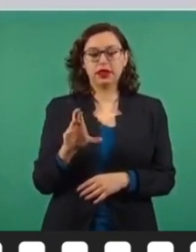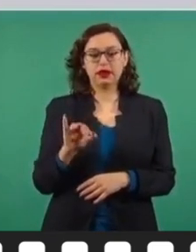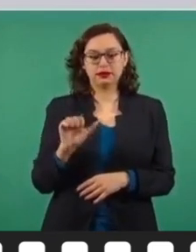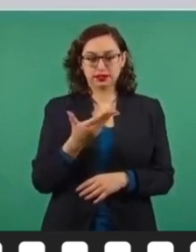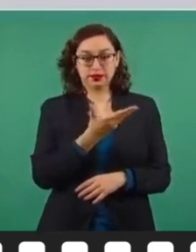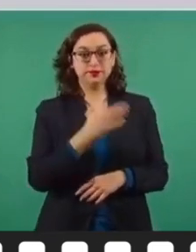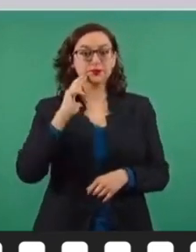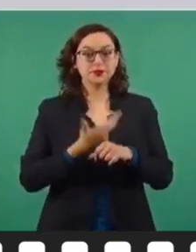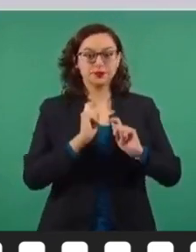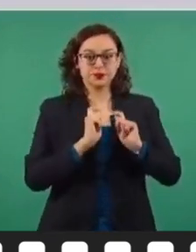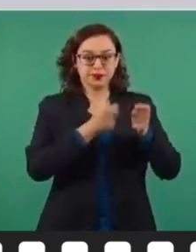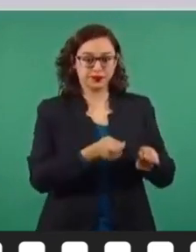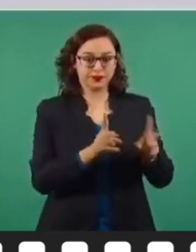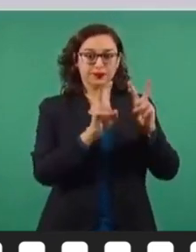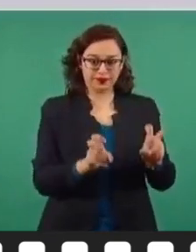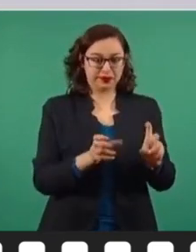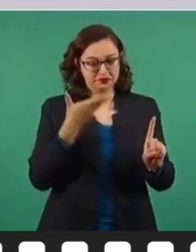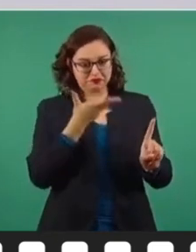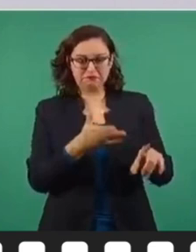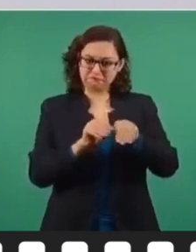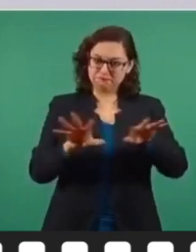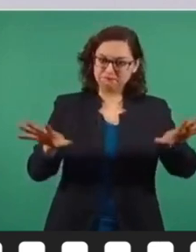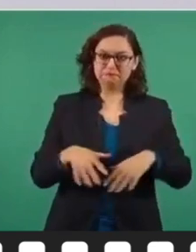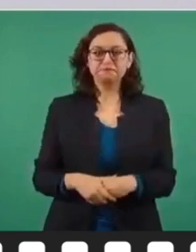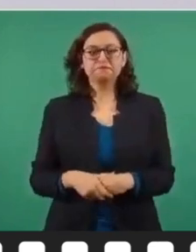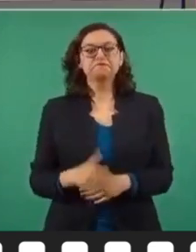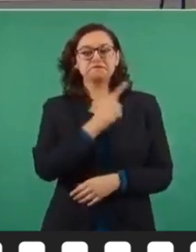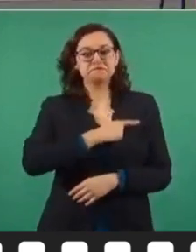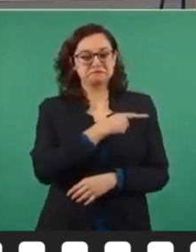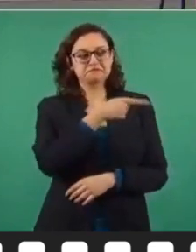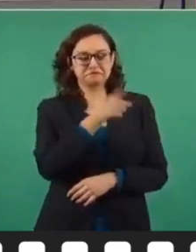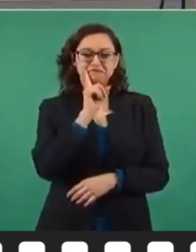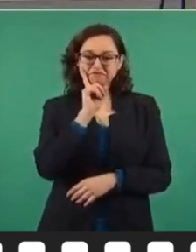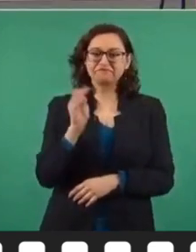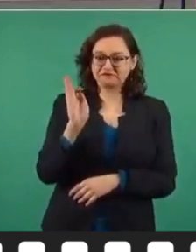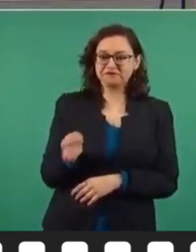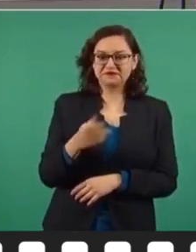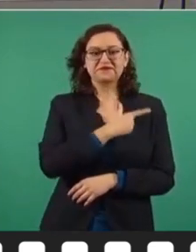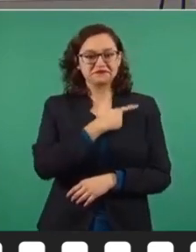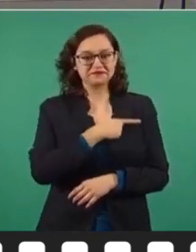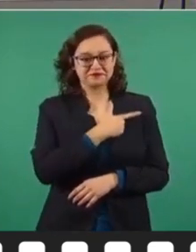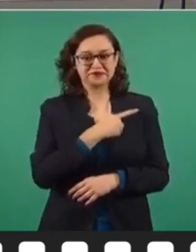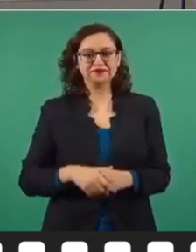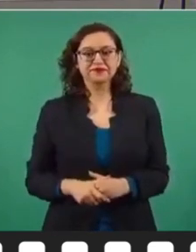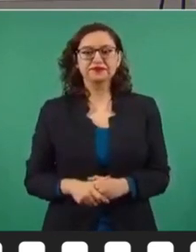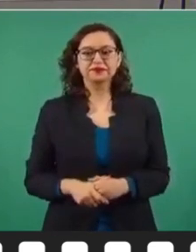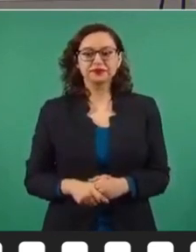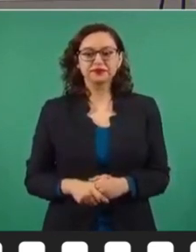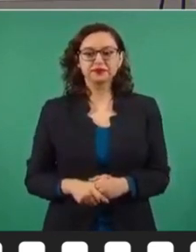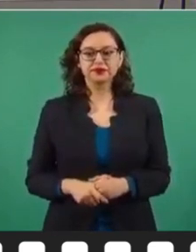encargada de esta sección. Me da mucho gusto que haya aceptado, porque